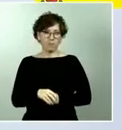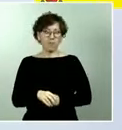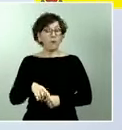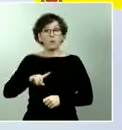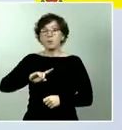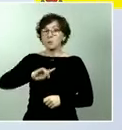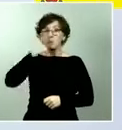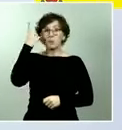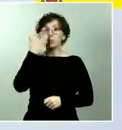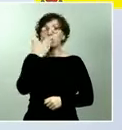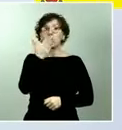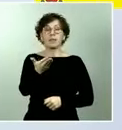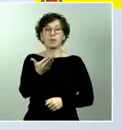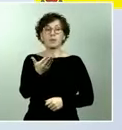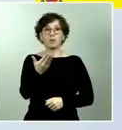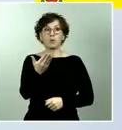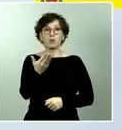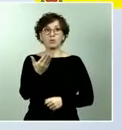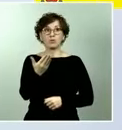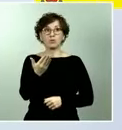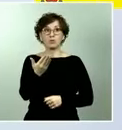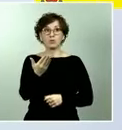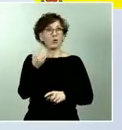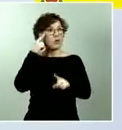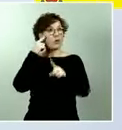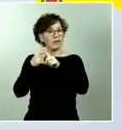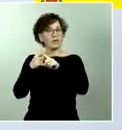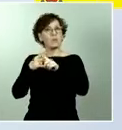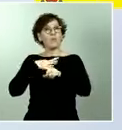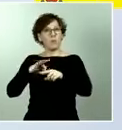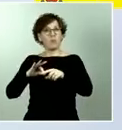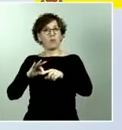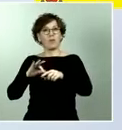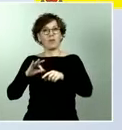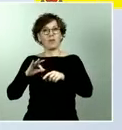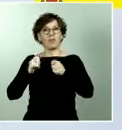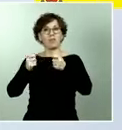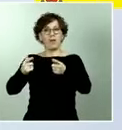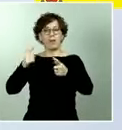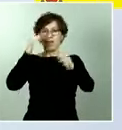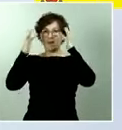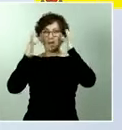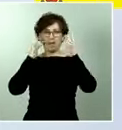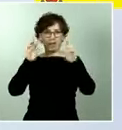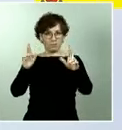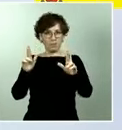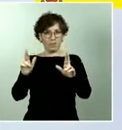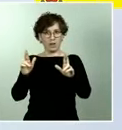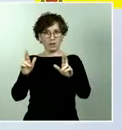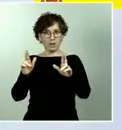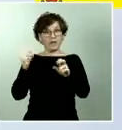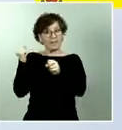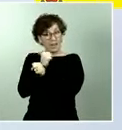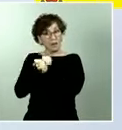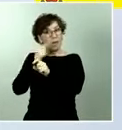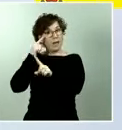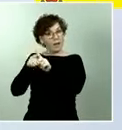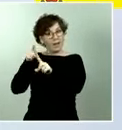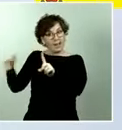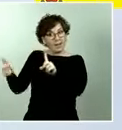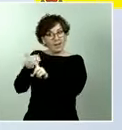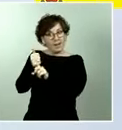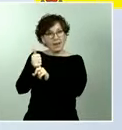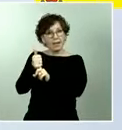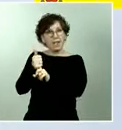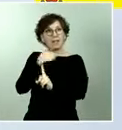es para forjar la esperanza. Construir la esperanza ni contraviene el duelo ni estar reñido con la crítica y la